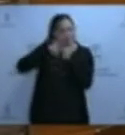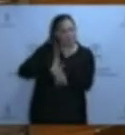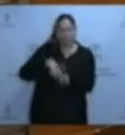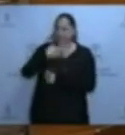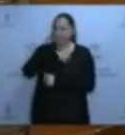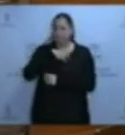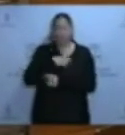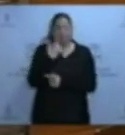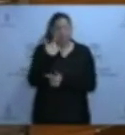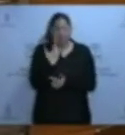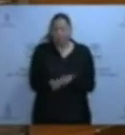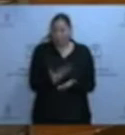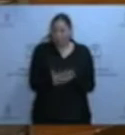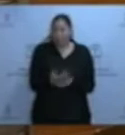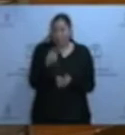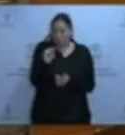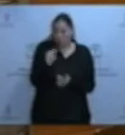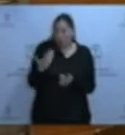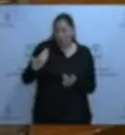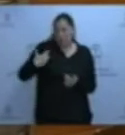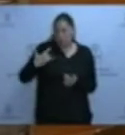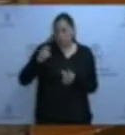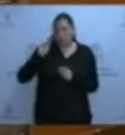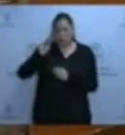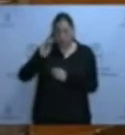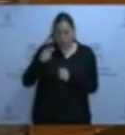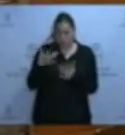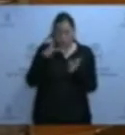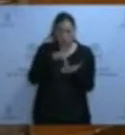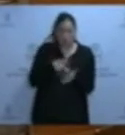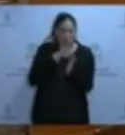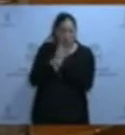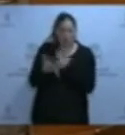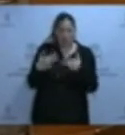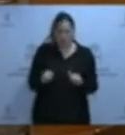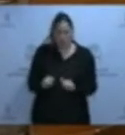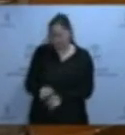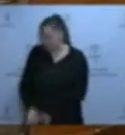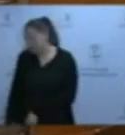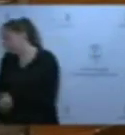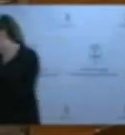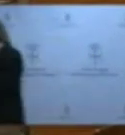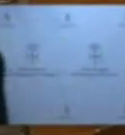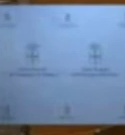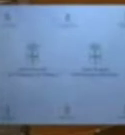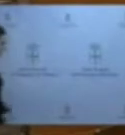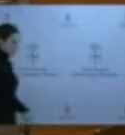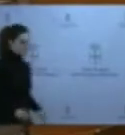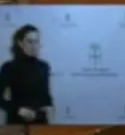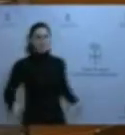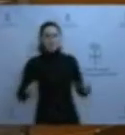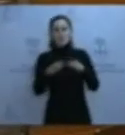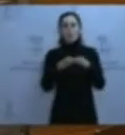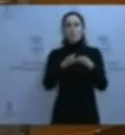pregunta que ha hecho hace tan solo unos minutos. La semana pasada, desde el Grupo Parlamentario Podemos Asturias, lanzamos una